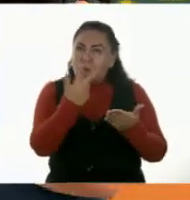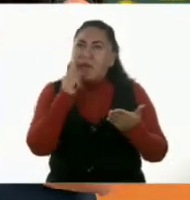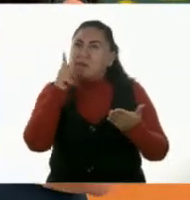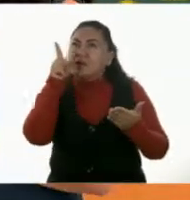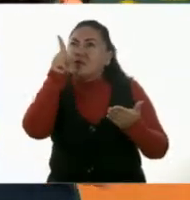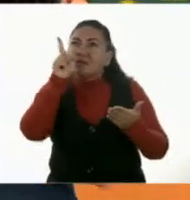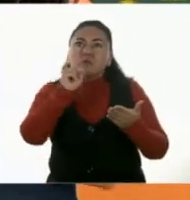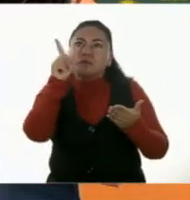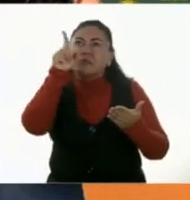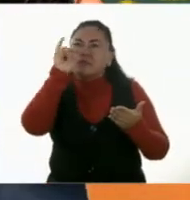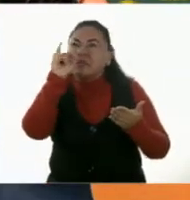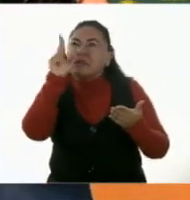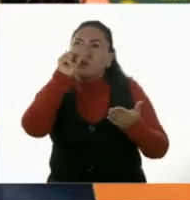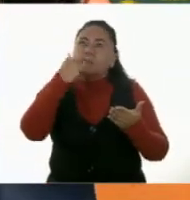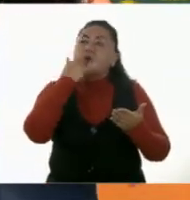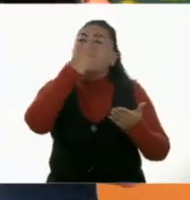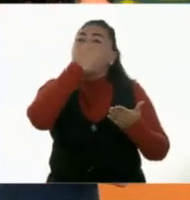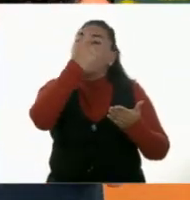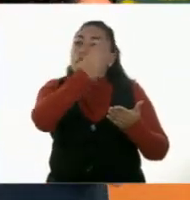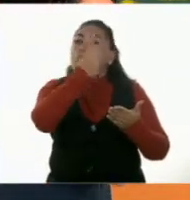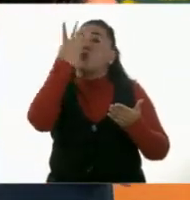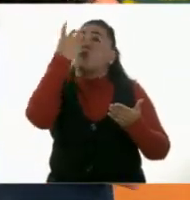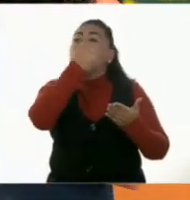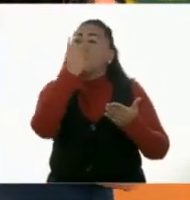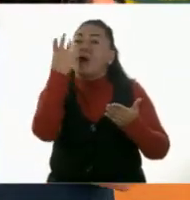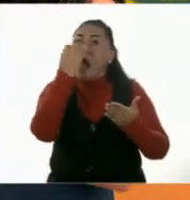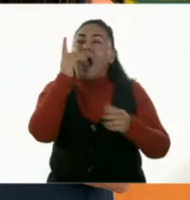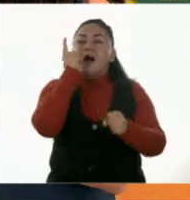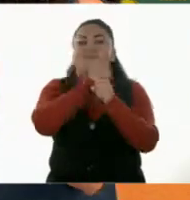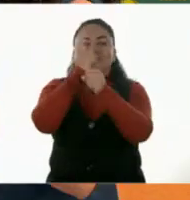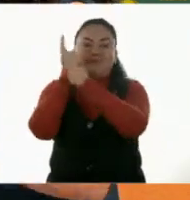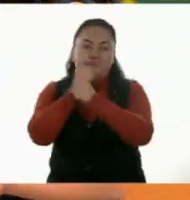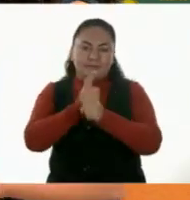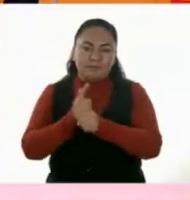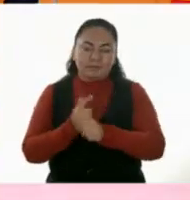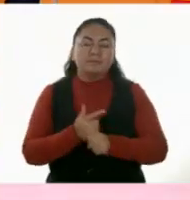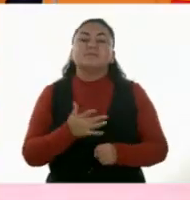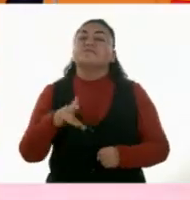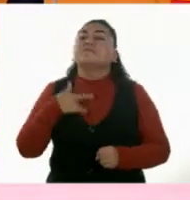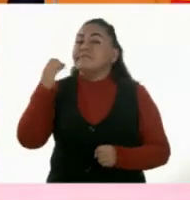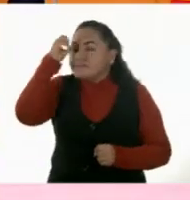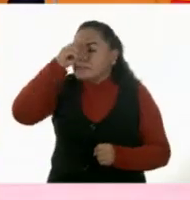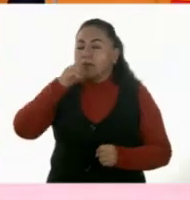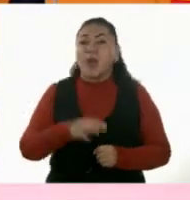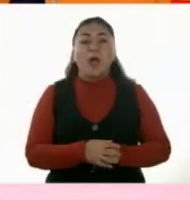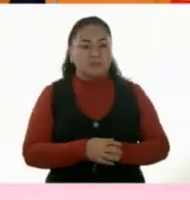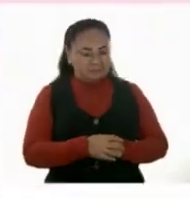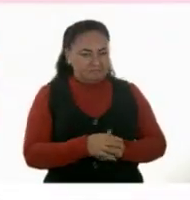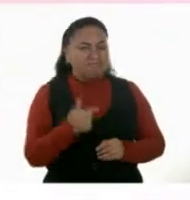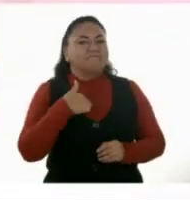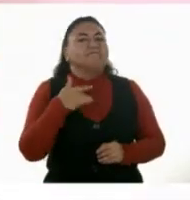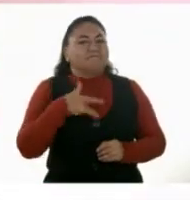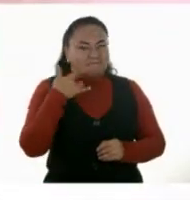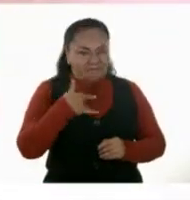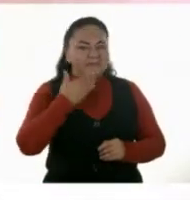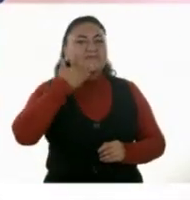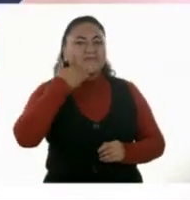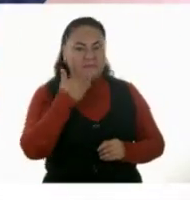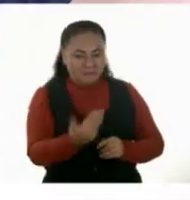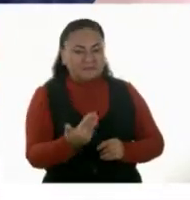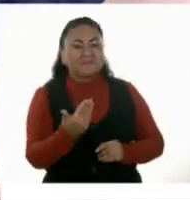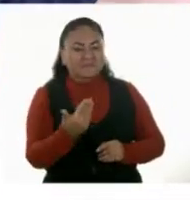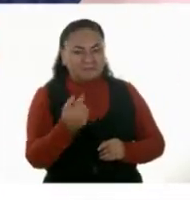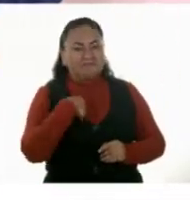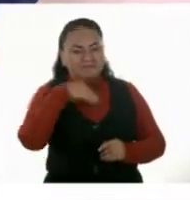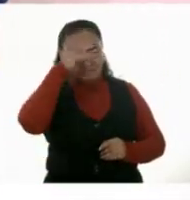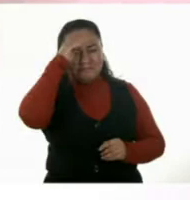comprobar uno por uno hasta conocer el resultado. Claro. ¿Qué te pareció? Me parece muy bien. Esta primera parte